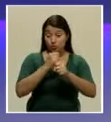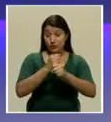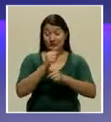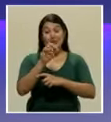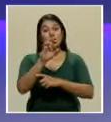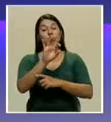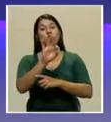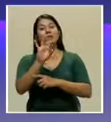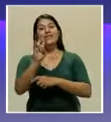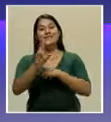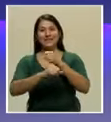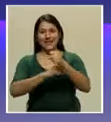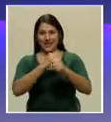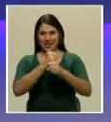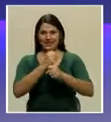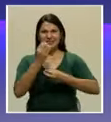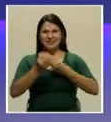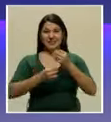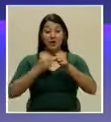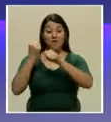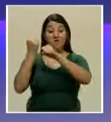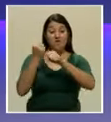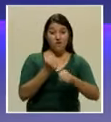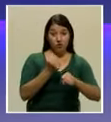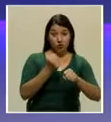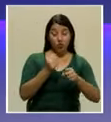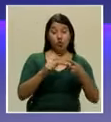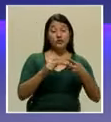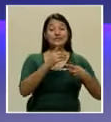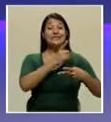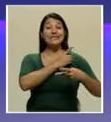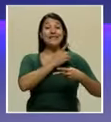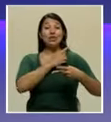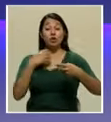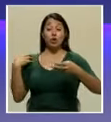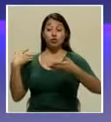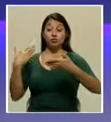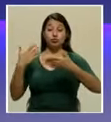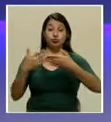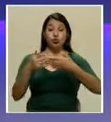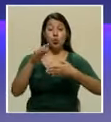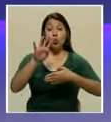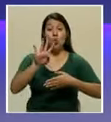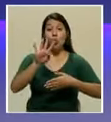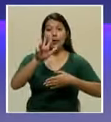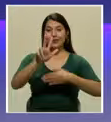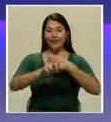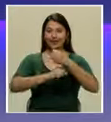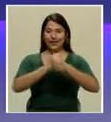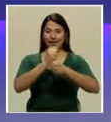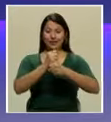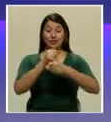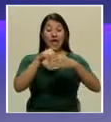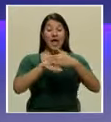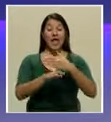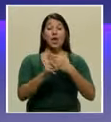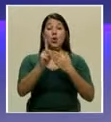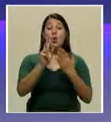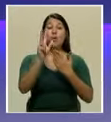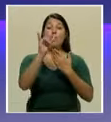fundador y director durante 43 años de un proyecto educativo completamente